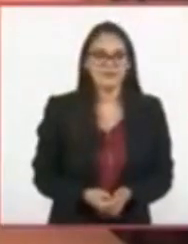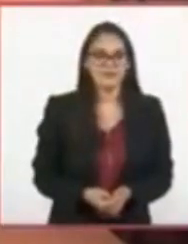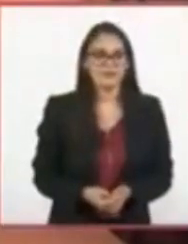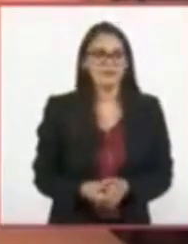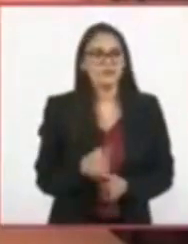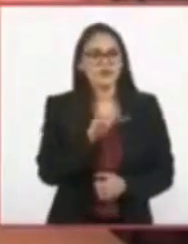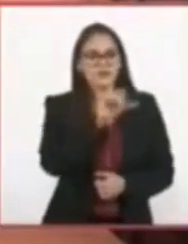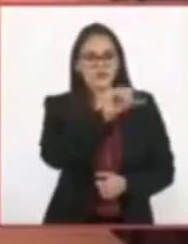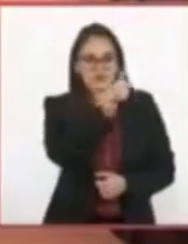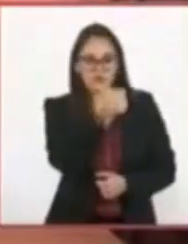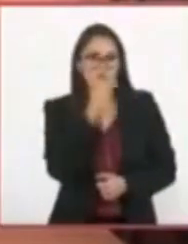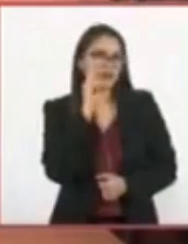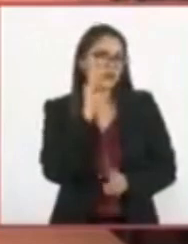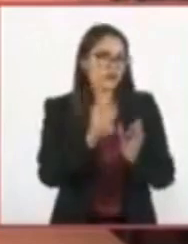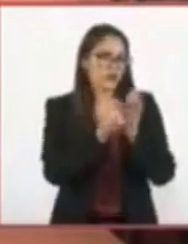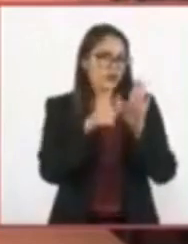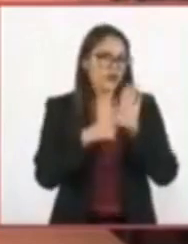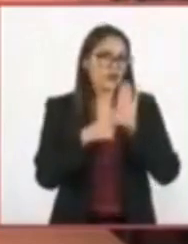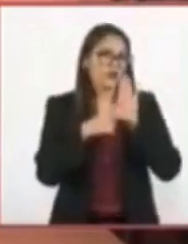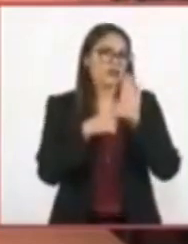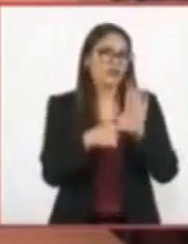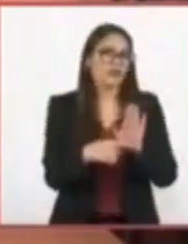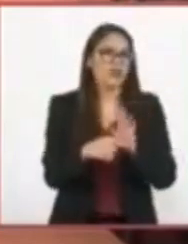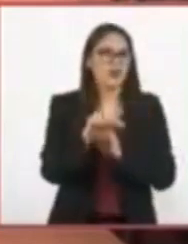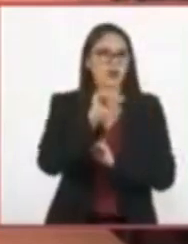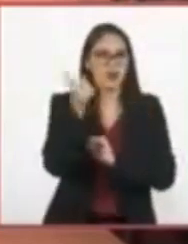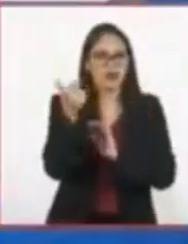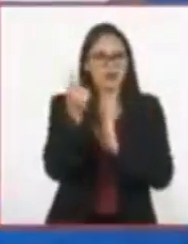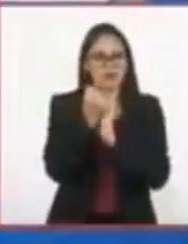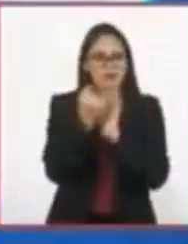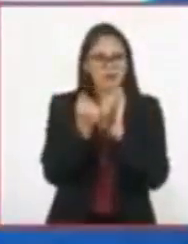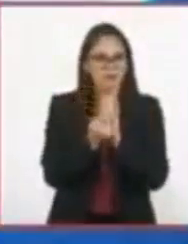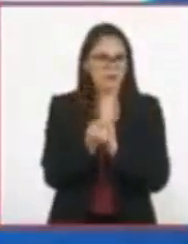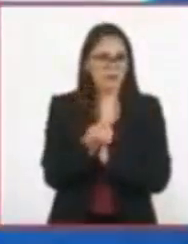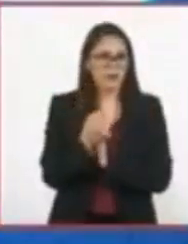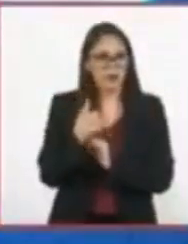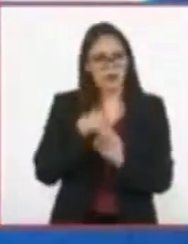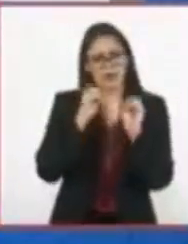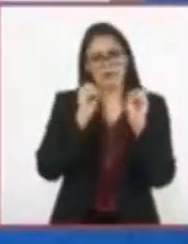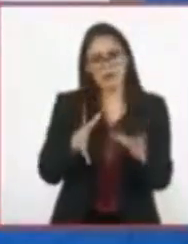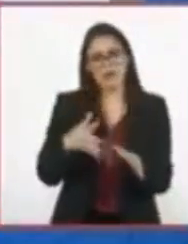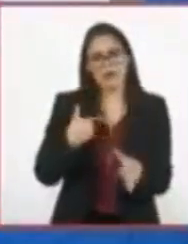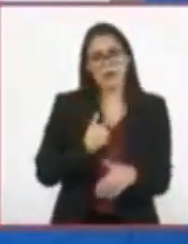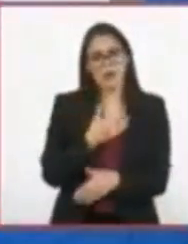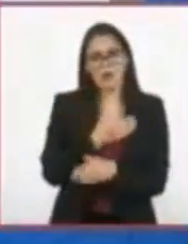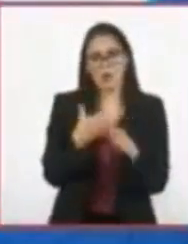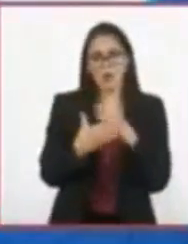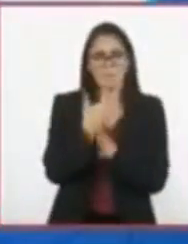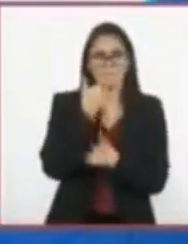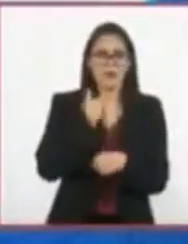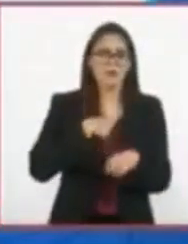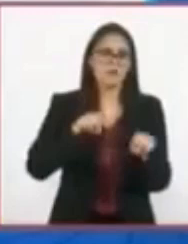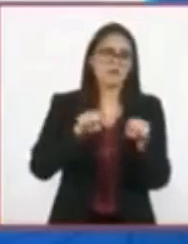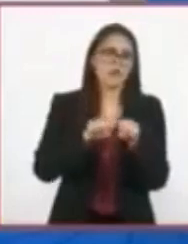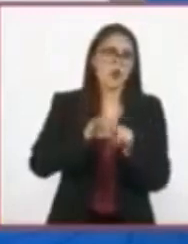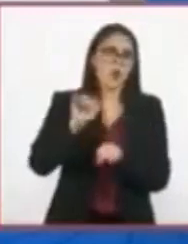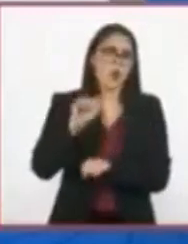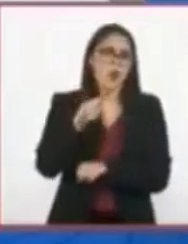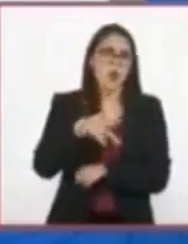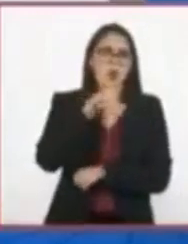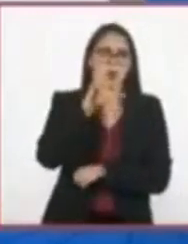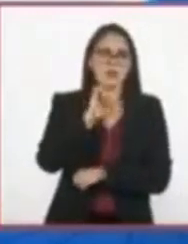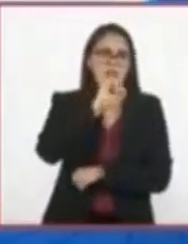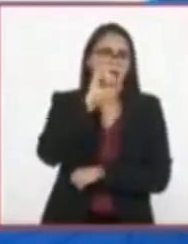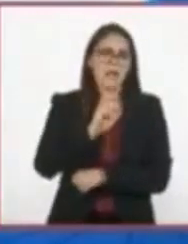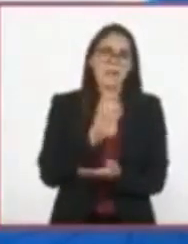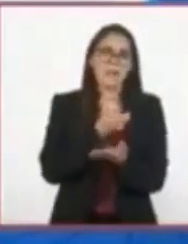presento el testamento sin puntuación. Dejo mis bienes a mi sobrino Juan o a mi hermano Luis. Tampoco jamás se pagará la cuenta